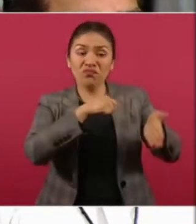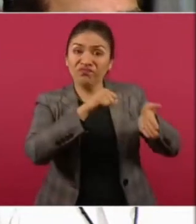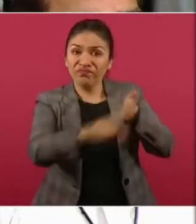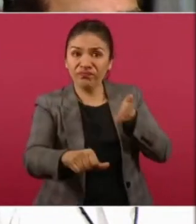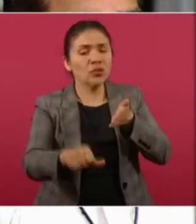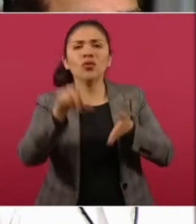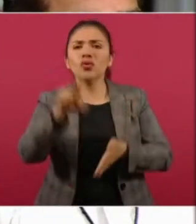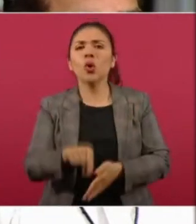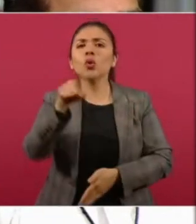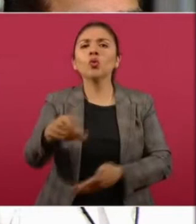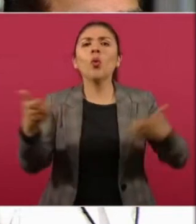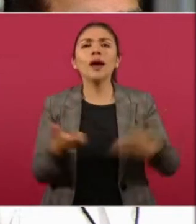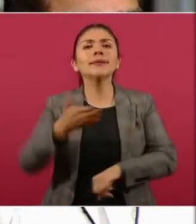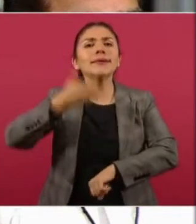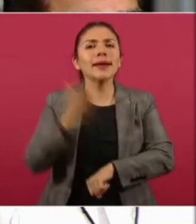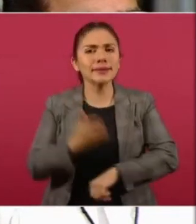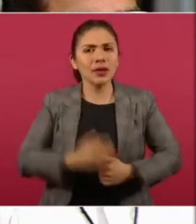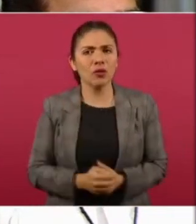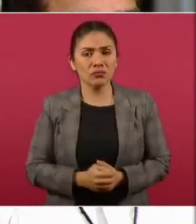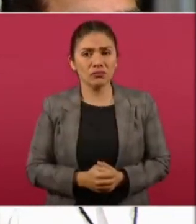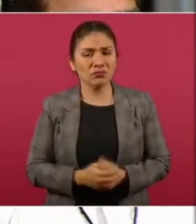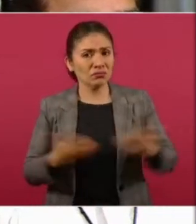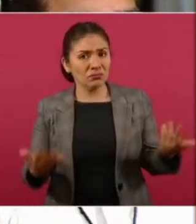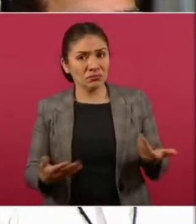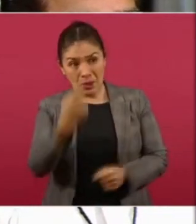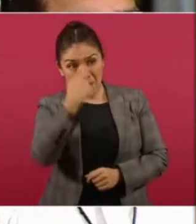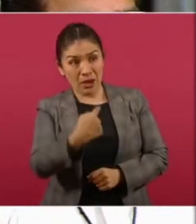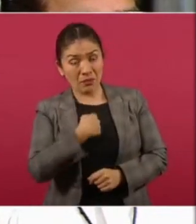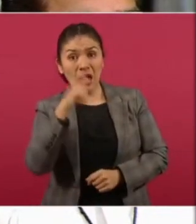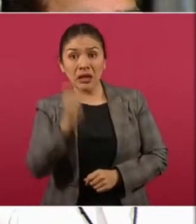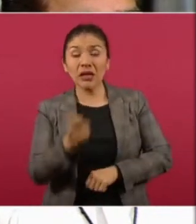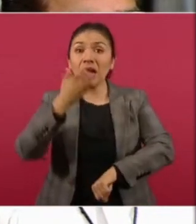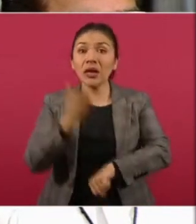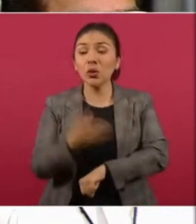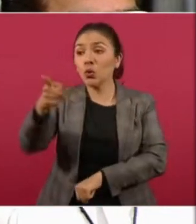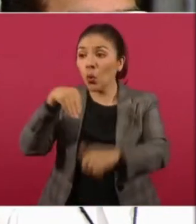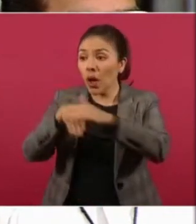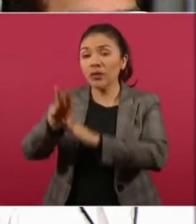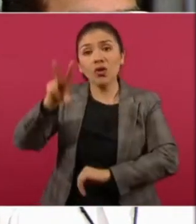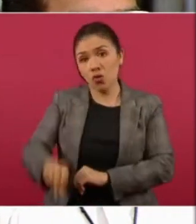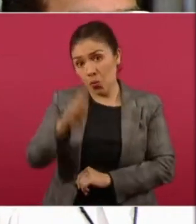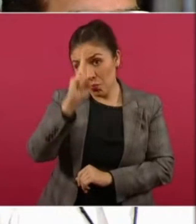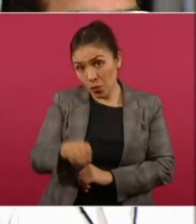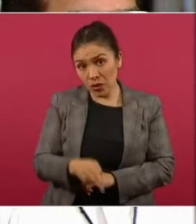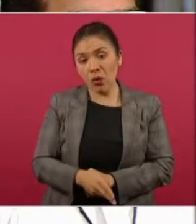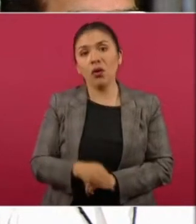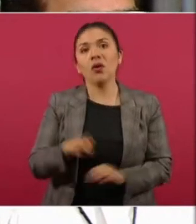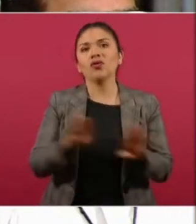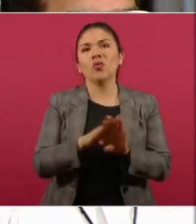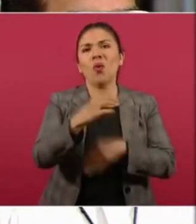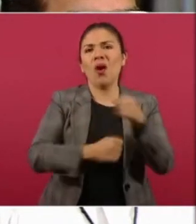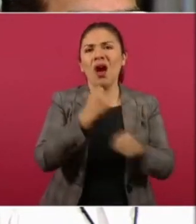castiga. Entonces, lo que te han hecho a ti son castigos de no dejarte entrar casi todo el 2021,